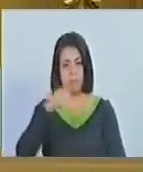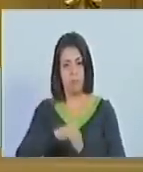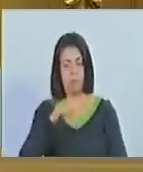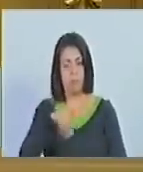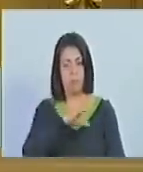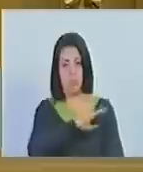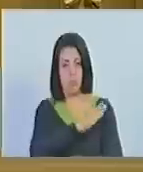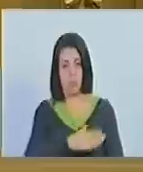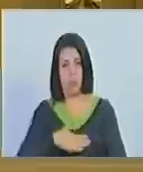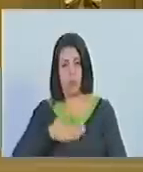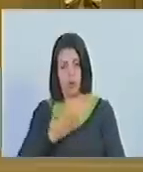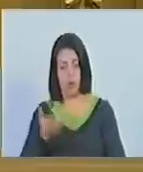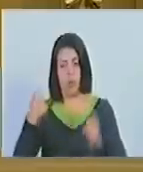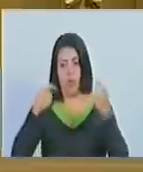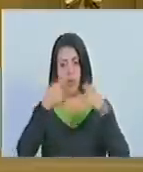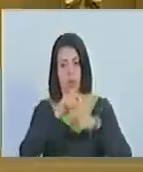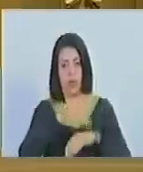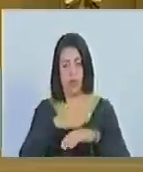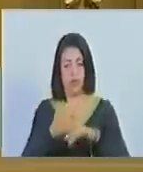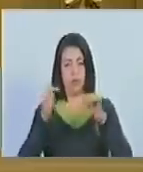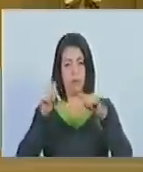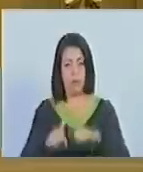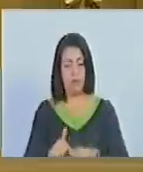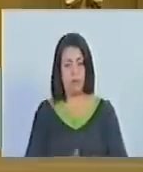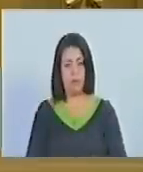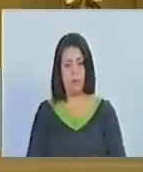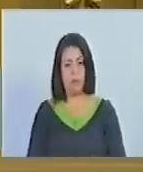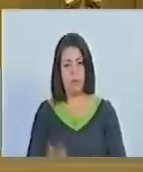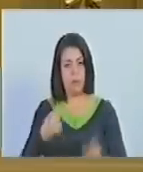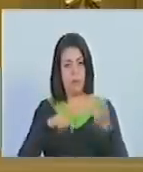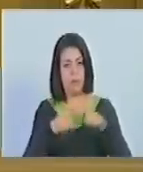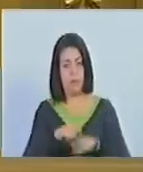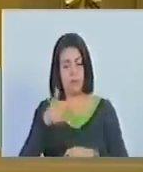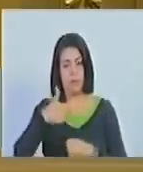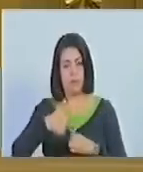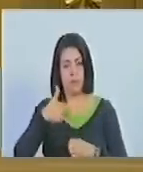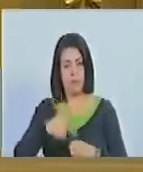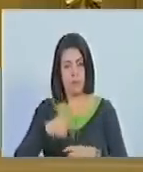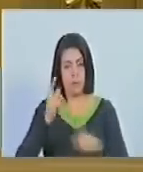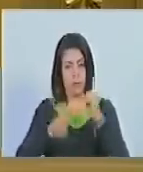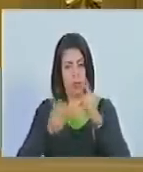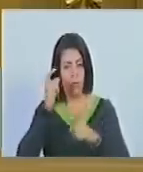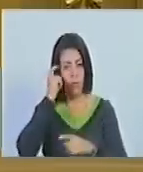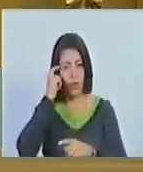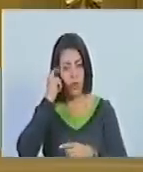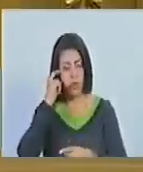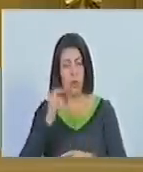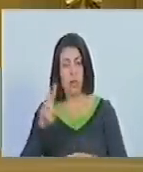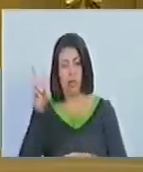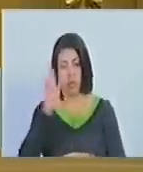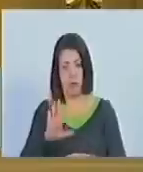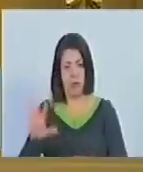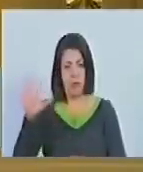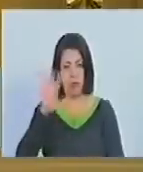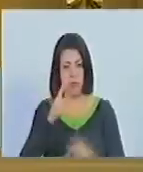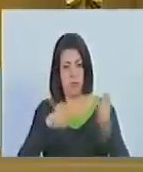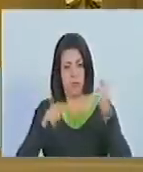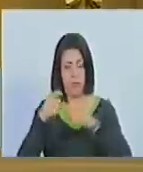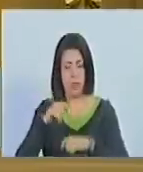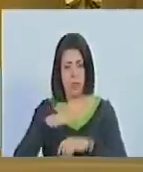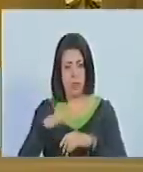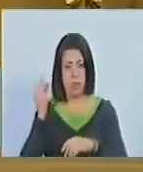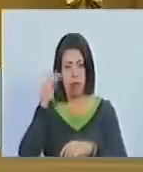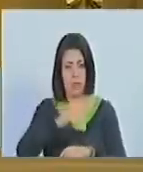podremos exportar y en vez de exportar petróleo algún día Venezuela exportará